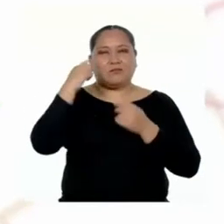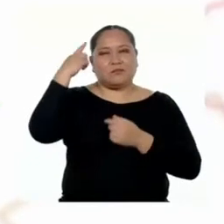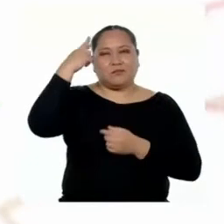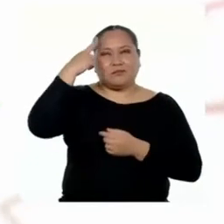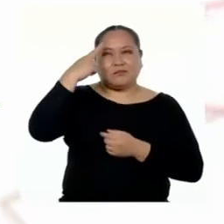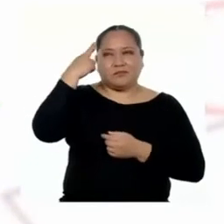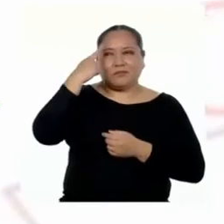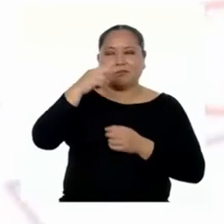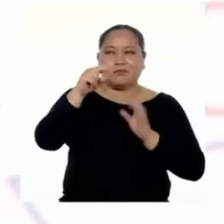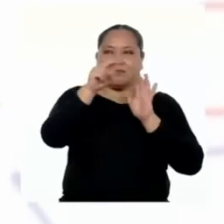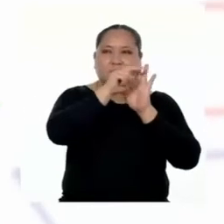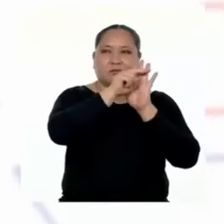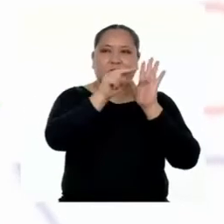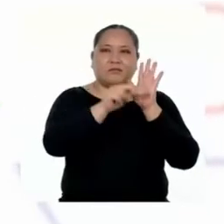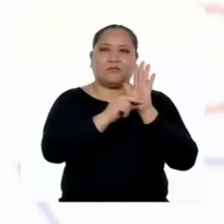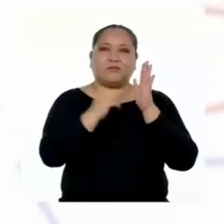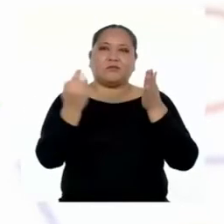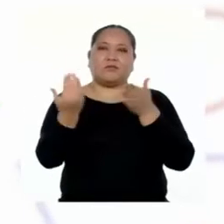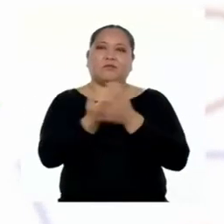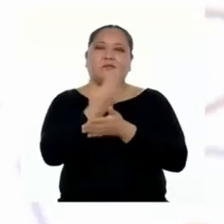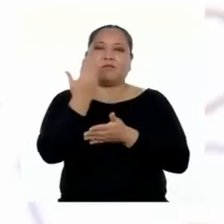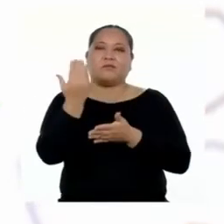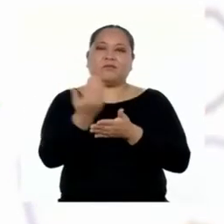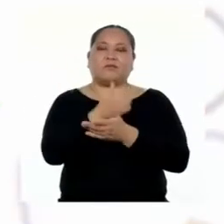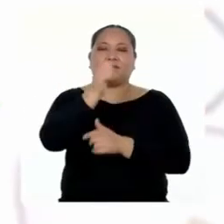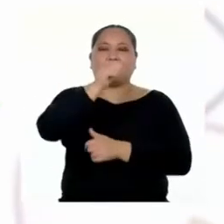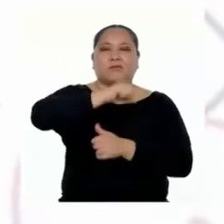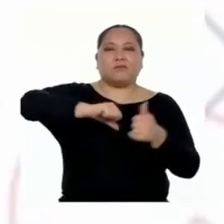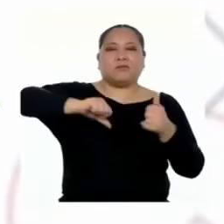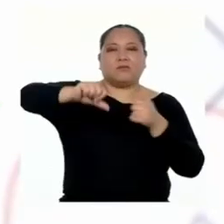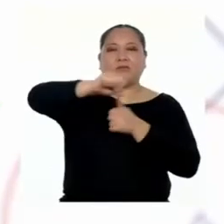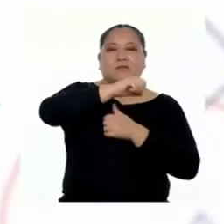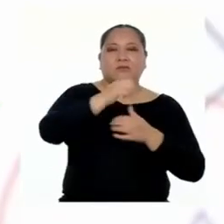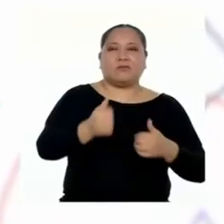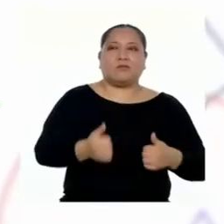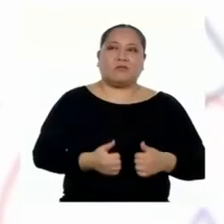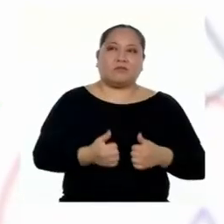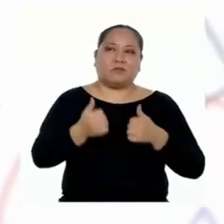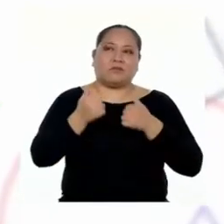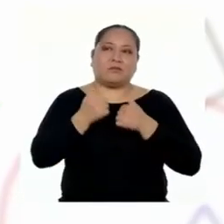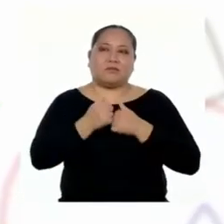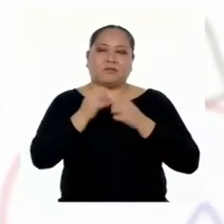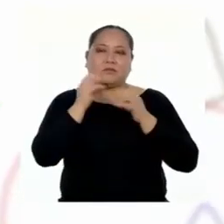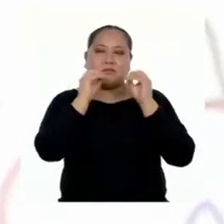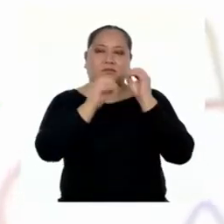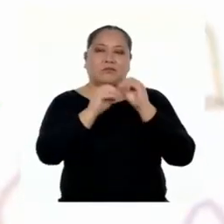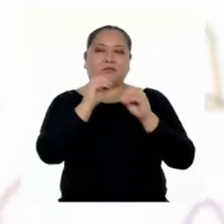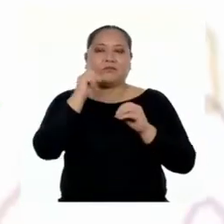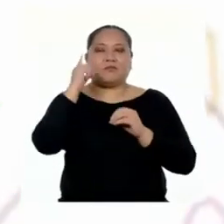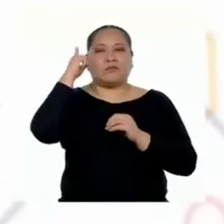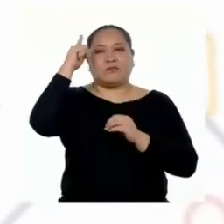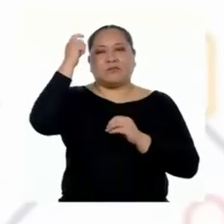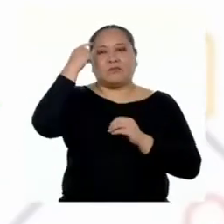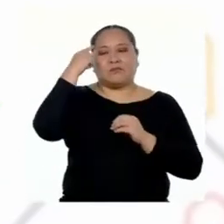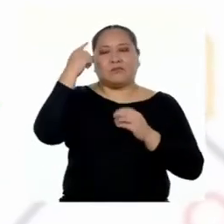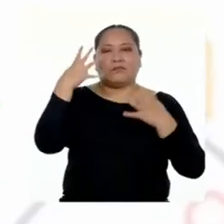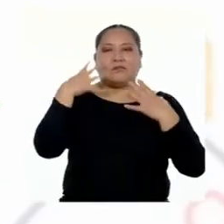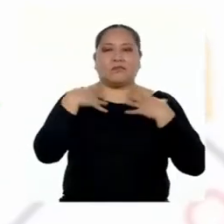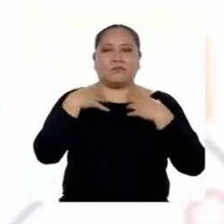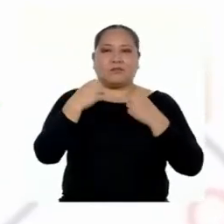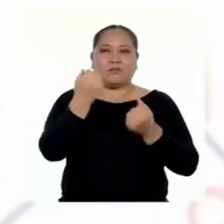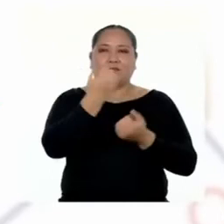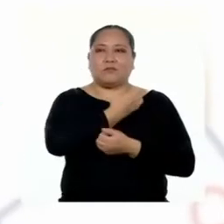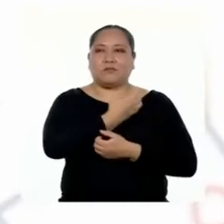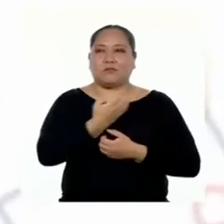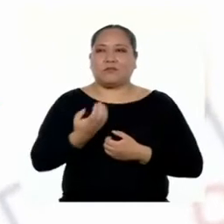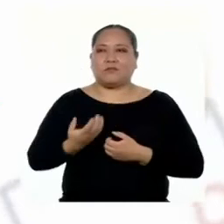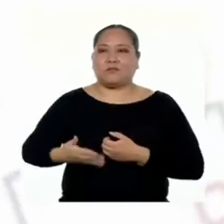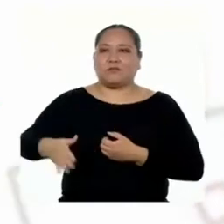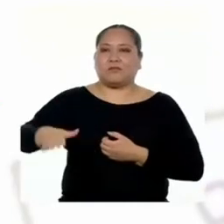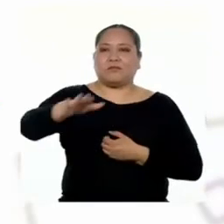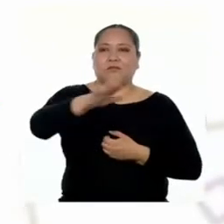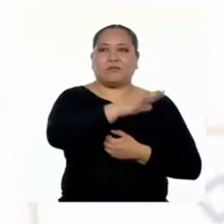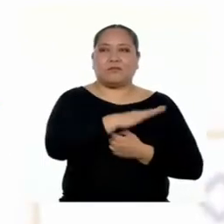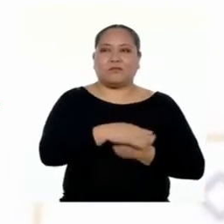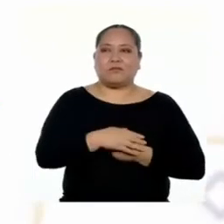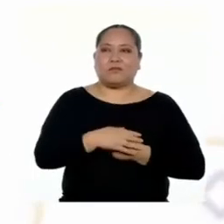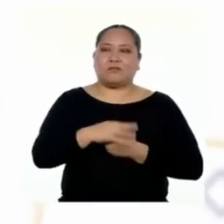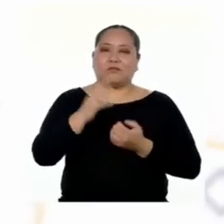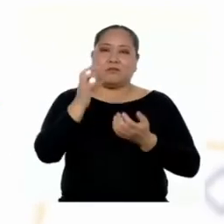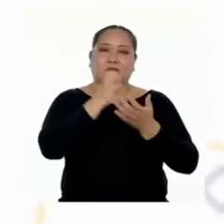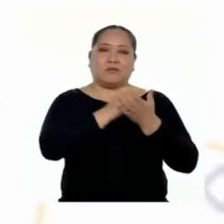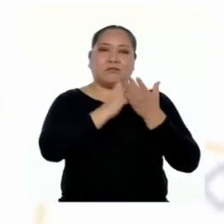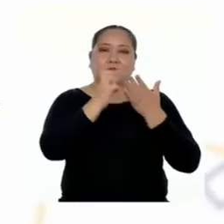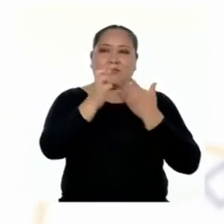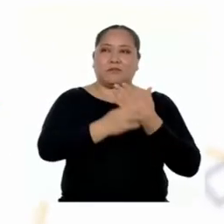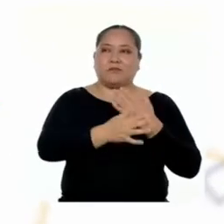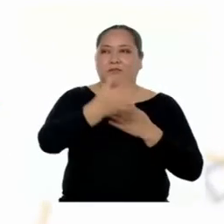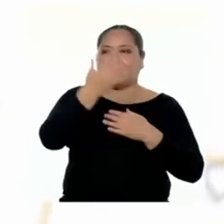las normas que sustentan la nueva convivencia social. La pertinencia de establecer políticas de salud pública. En el